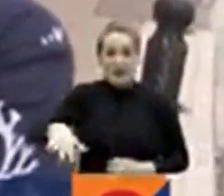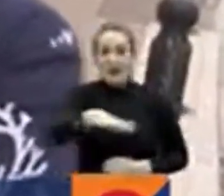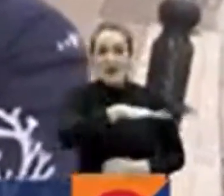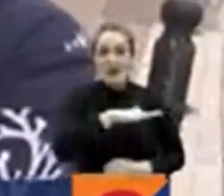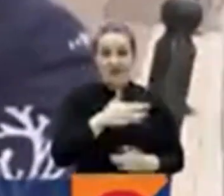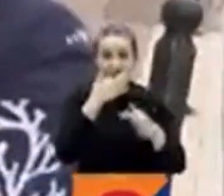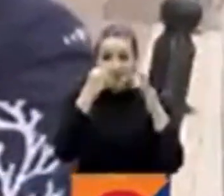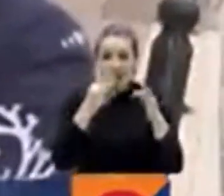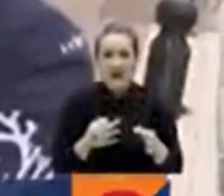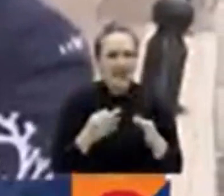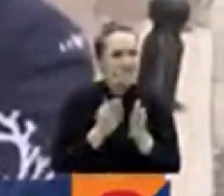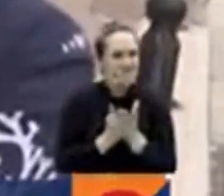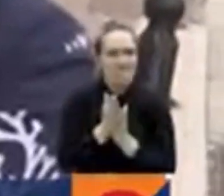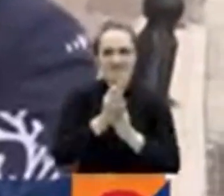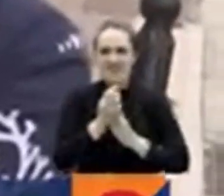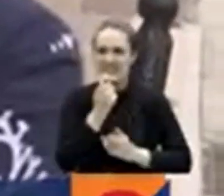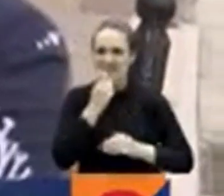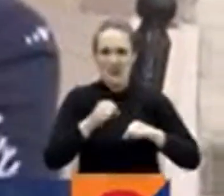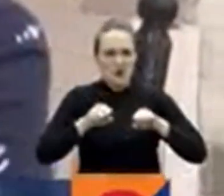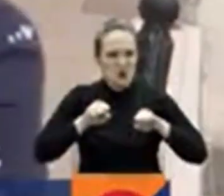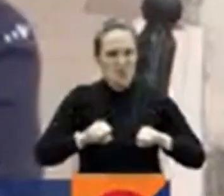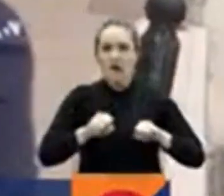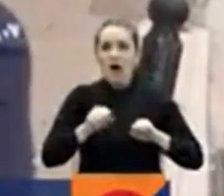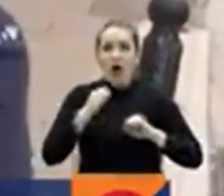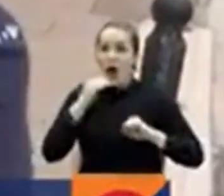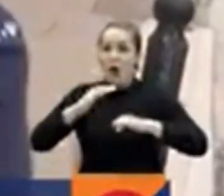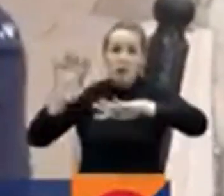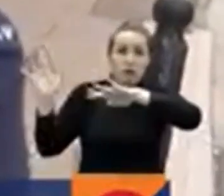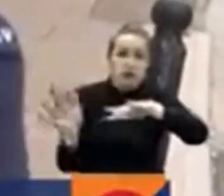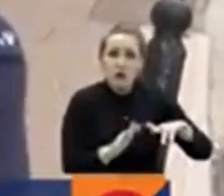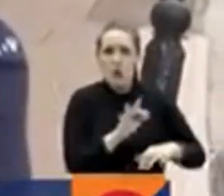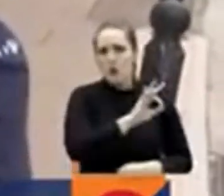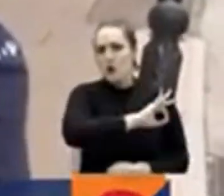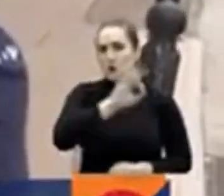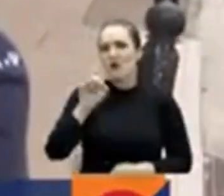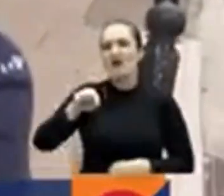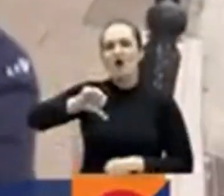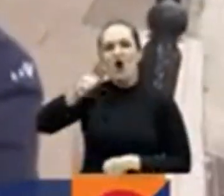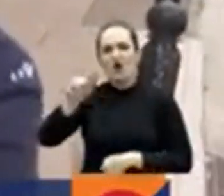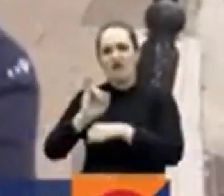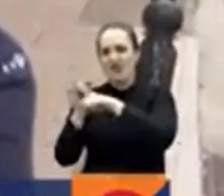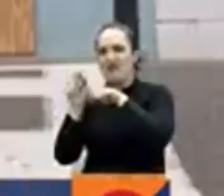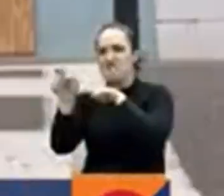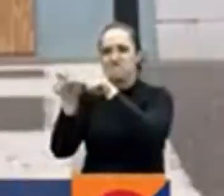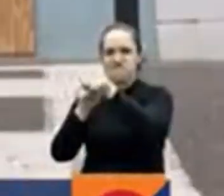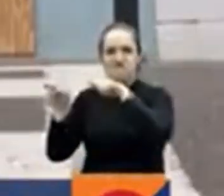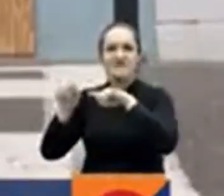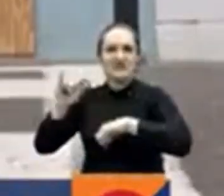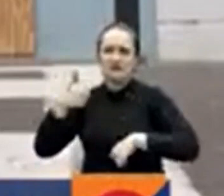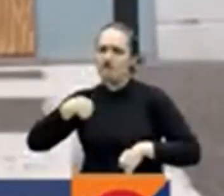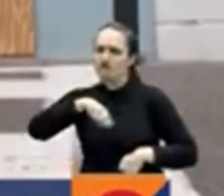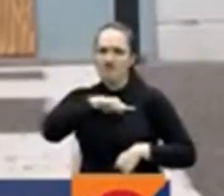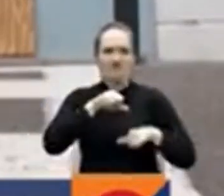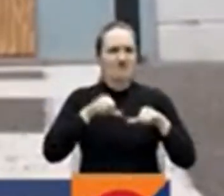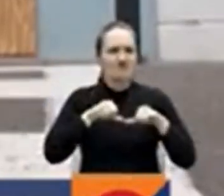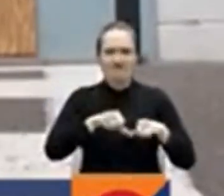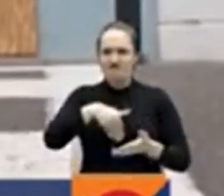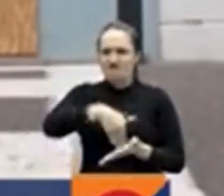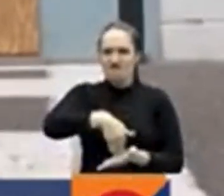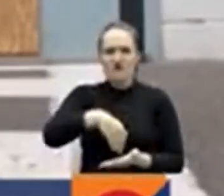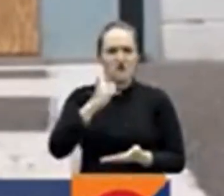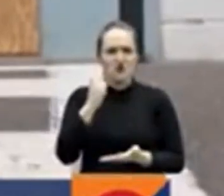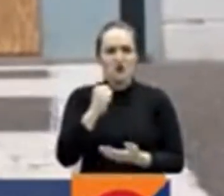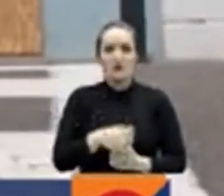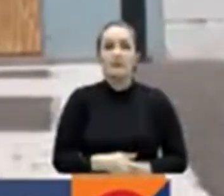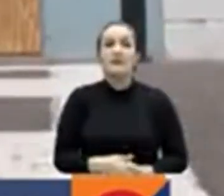está hecha para durar y nunca hemos visto la devastación que el Caribe ha experimentado a lo largo de los años. La previsión no eximió